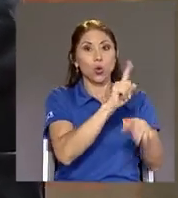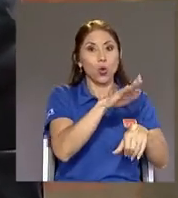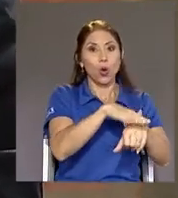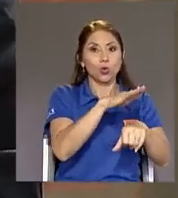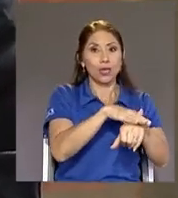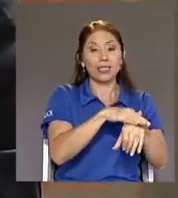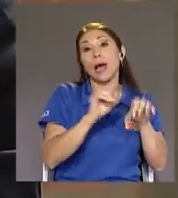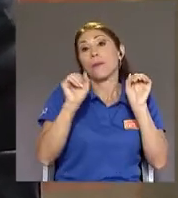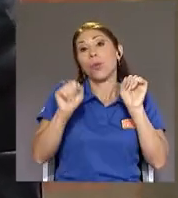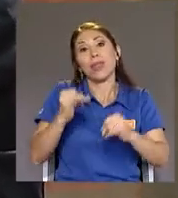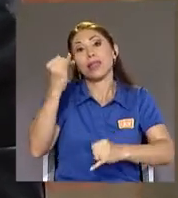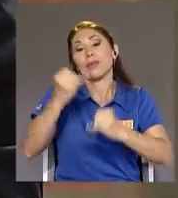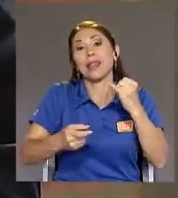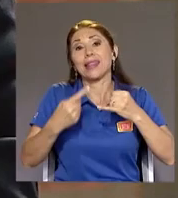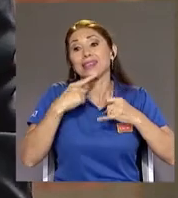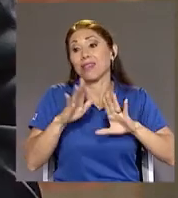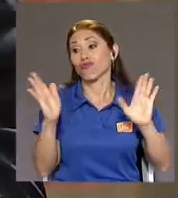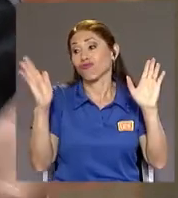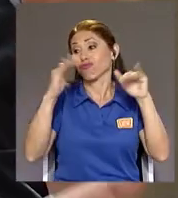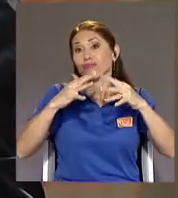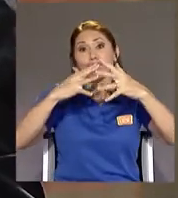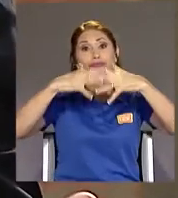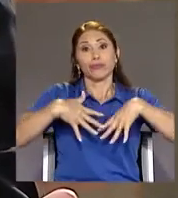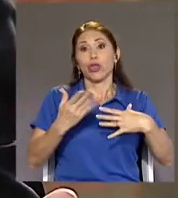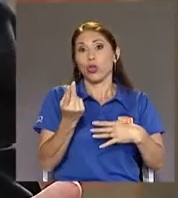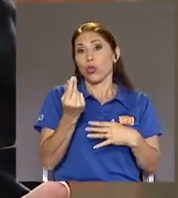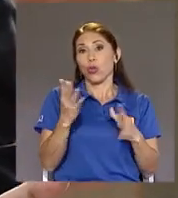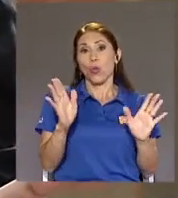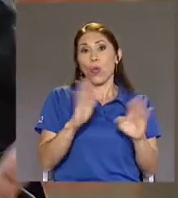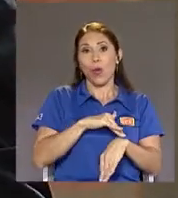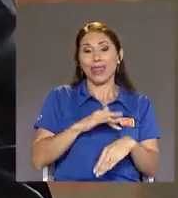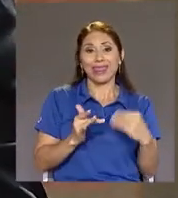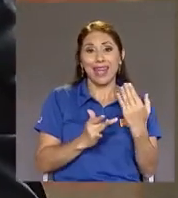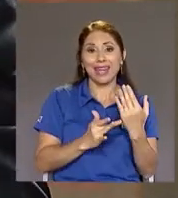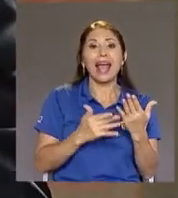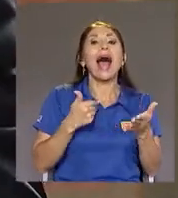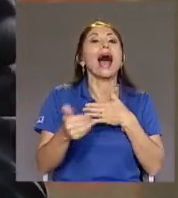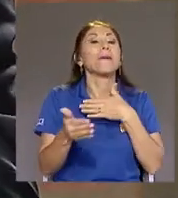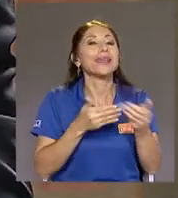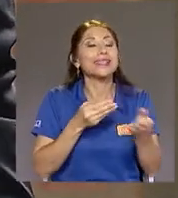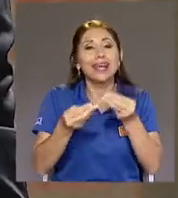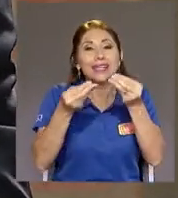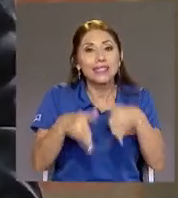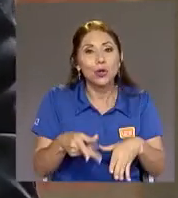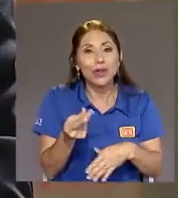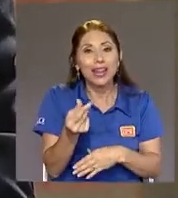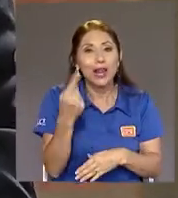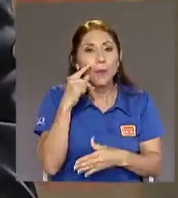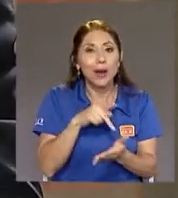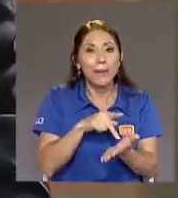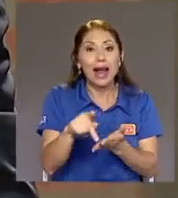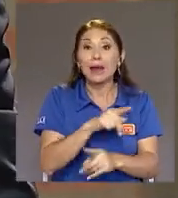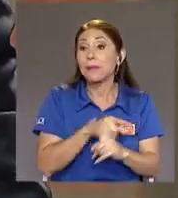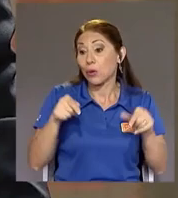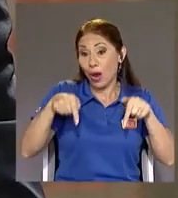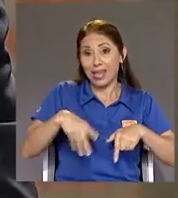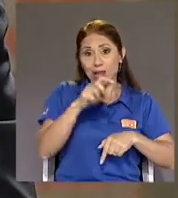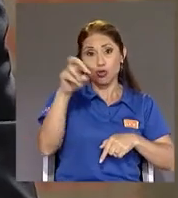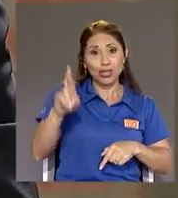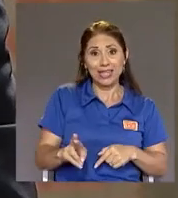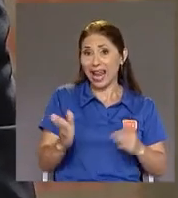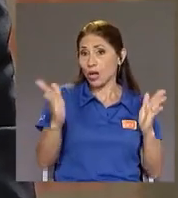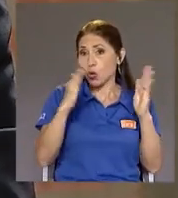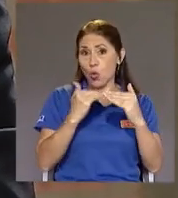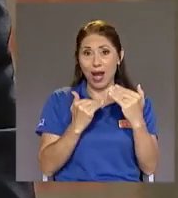Teniendo que declararse En bancarrota técnica A pesar de que Les sobre el dinero Para pagar Bueno En Costa Rica No tenemos Ese tipo De restricción Pero